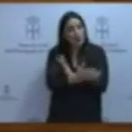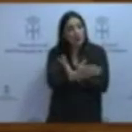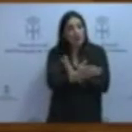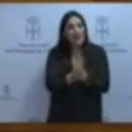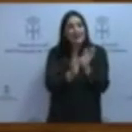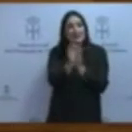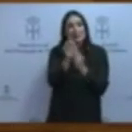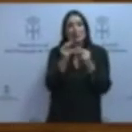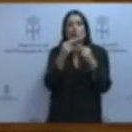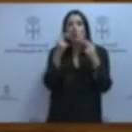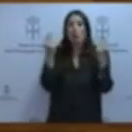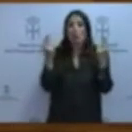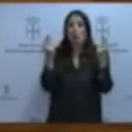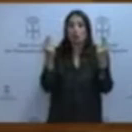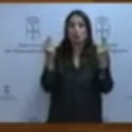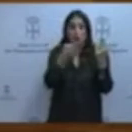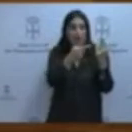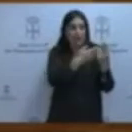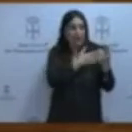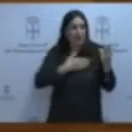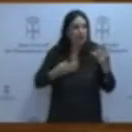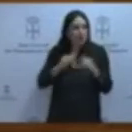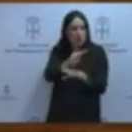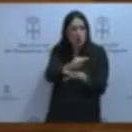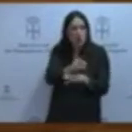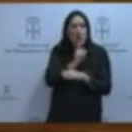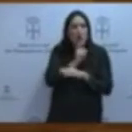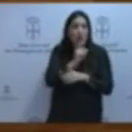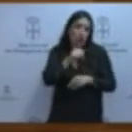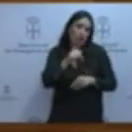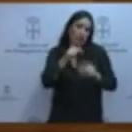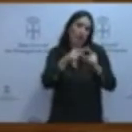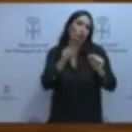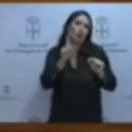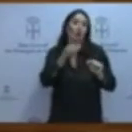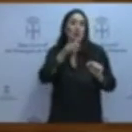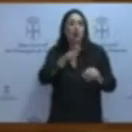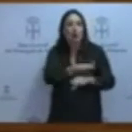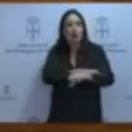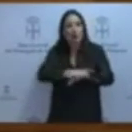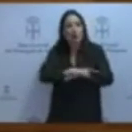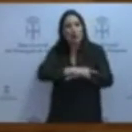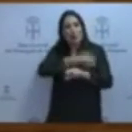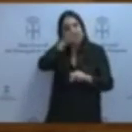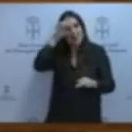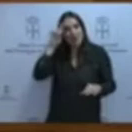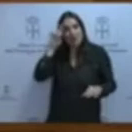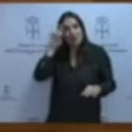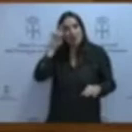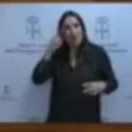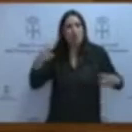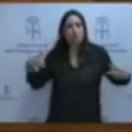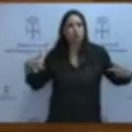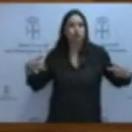servicios públicos de los que se le llena la boca hablando, pero solo aquí en Asturias. Porque desde el Gobierno central no se cortan un pelo de meter la tijera